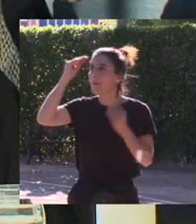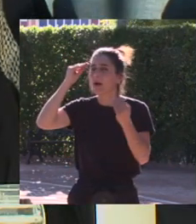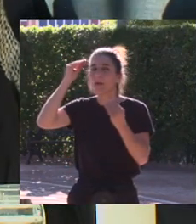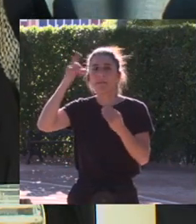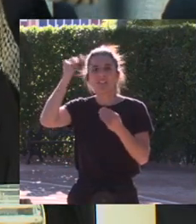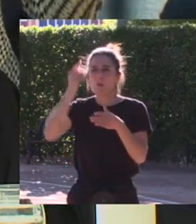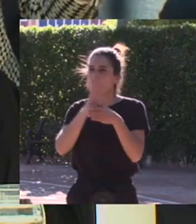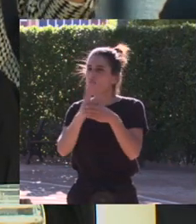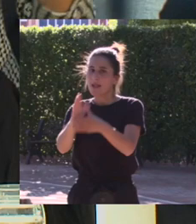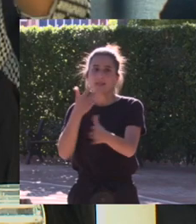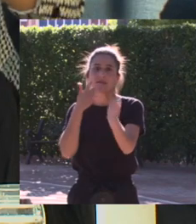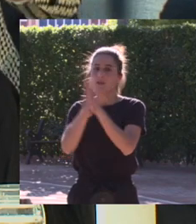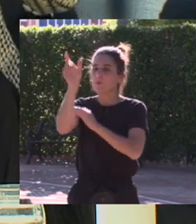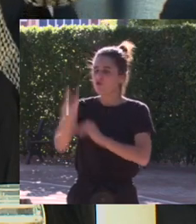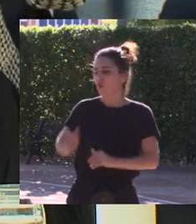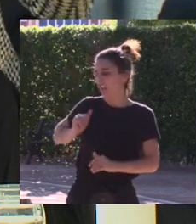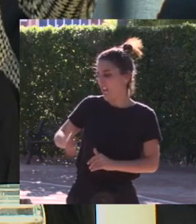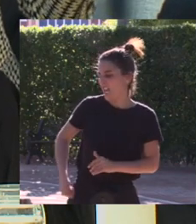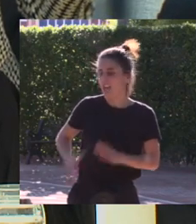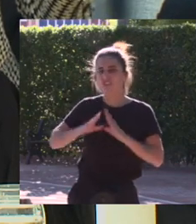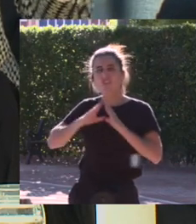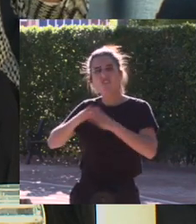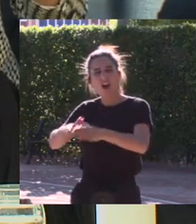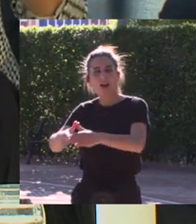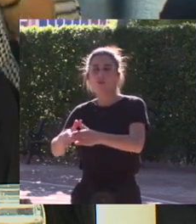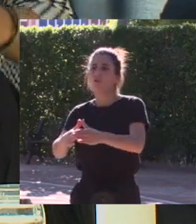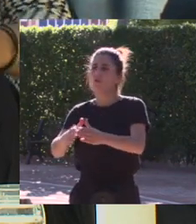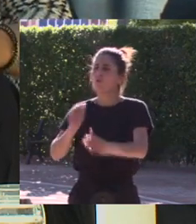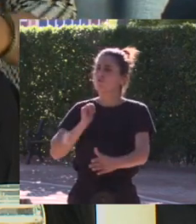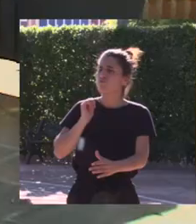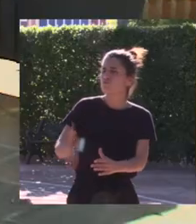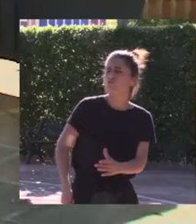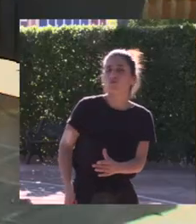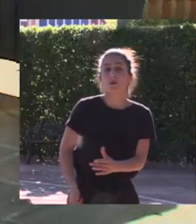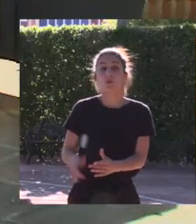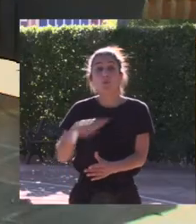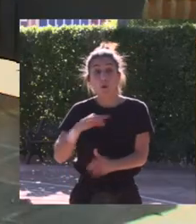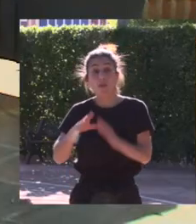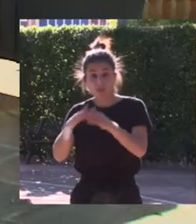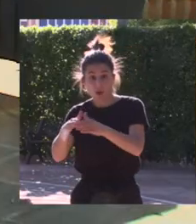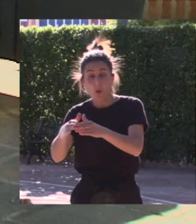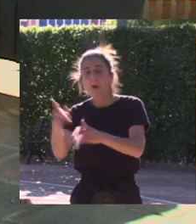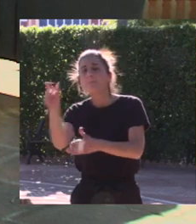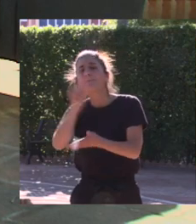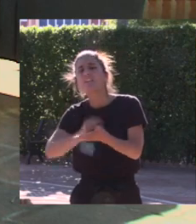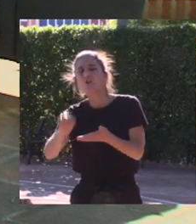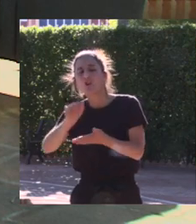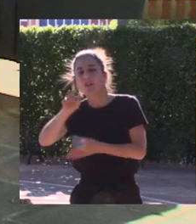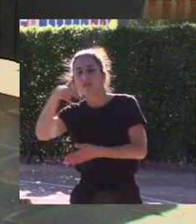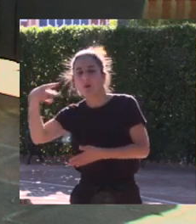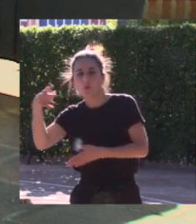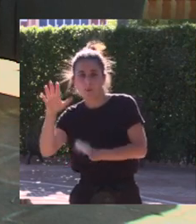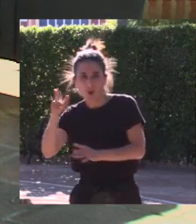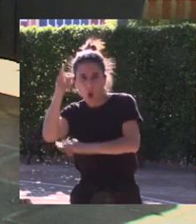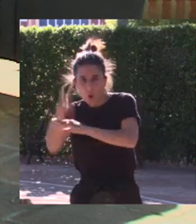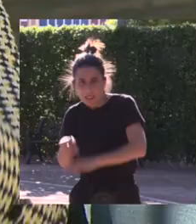es un deporte de millonarios que los barcos cuestan muchísimo dinero tú te puedes comprar un barco por millones de euros o de dólares pero no tienes por